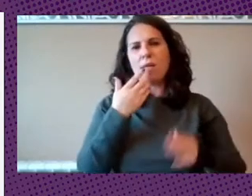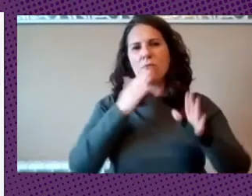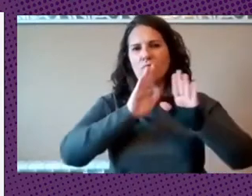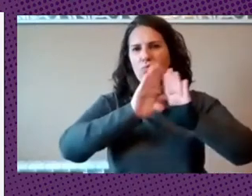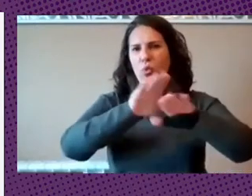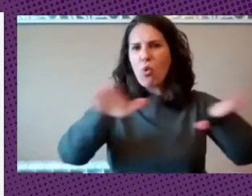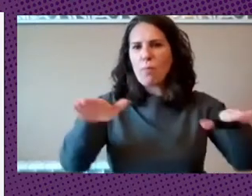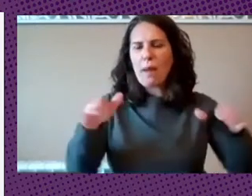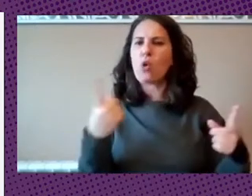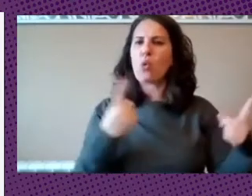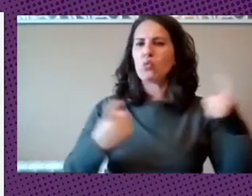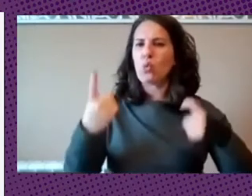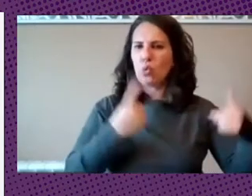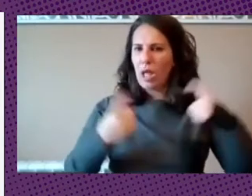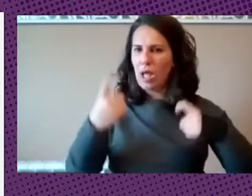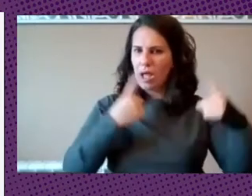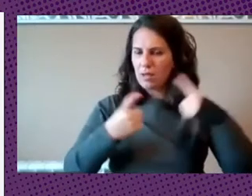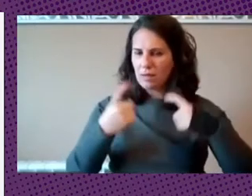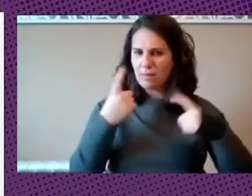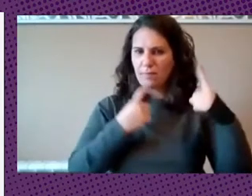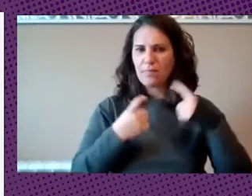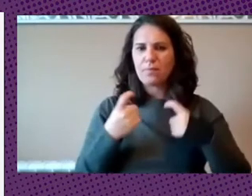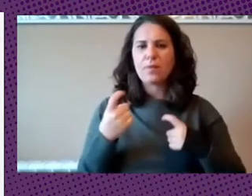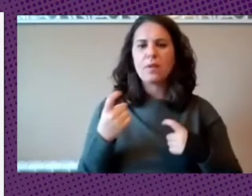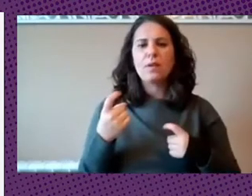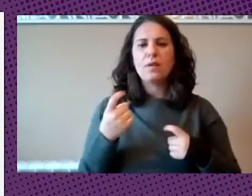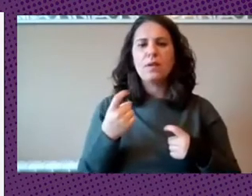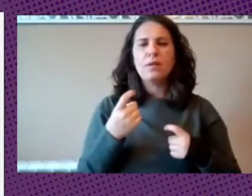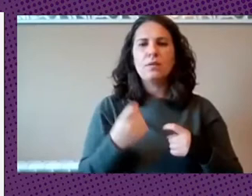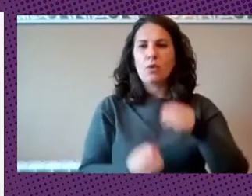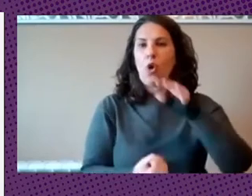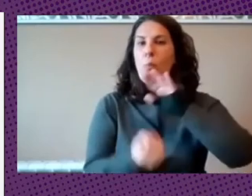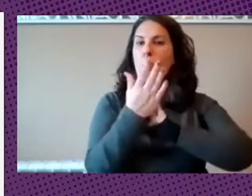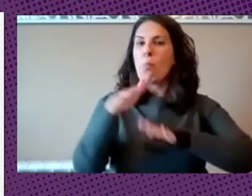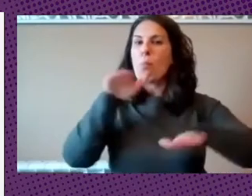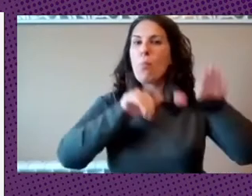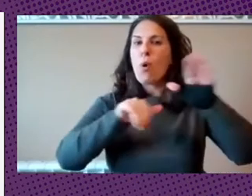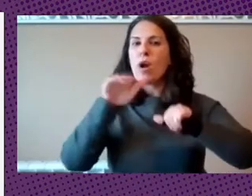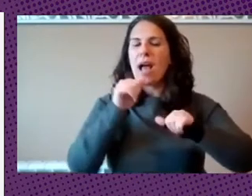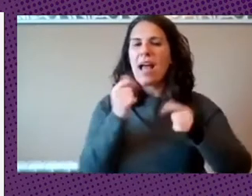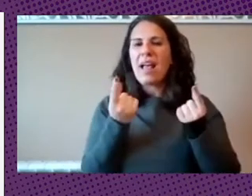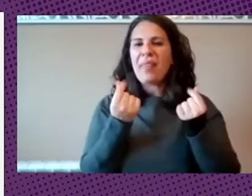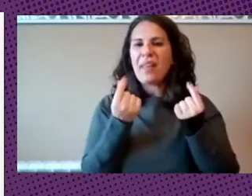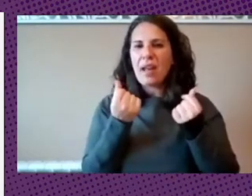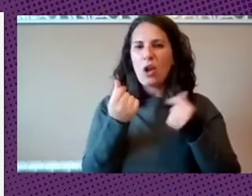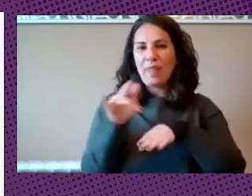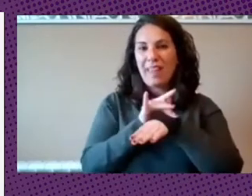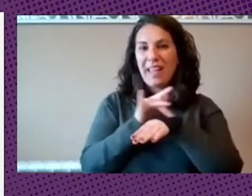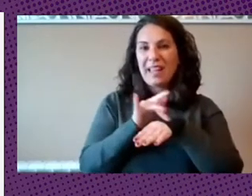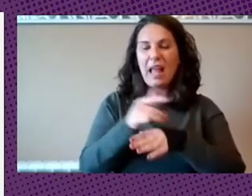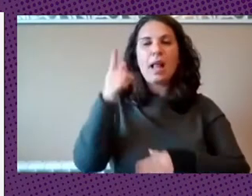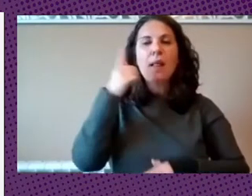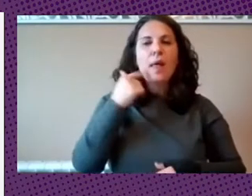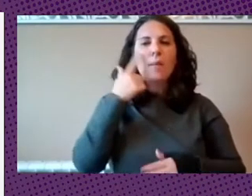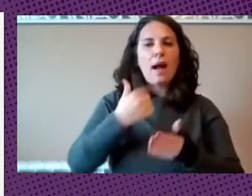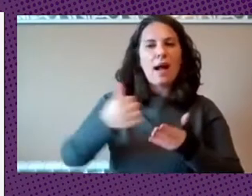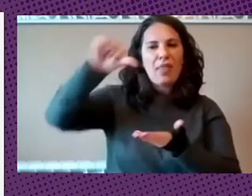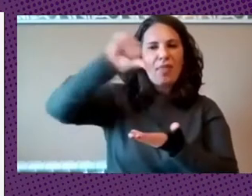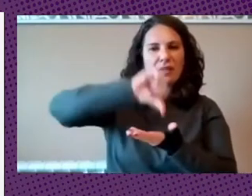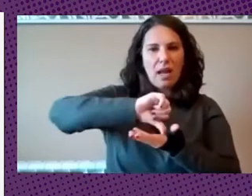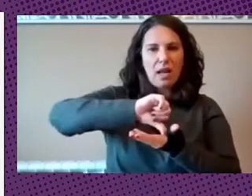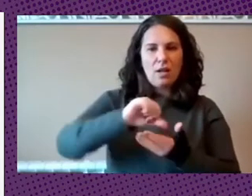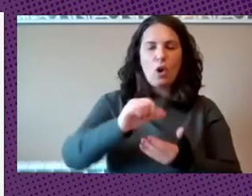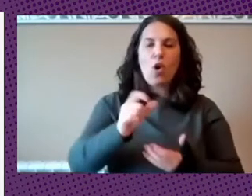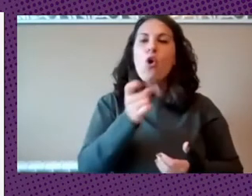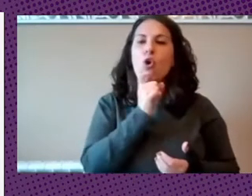de Europa convocando a un marco de dinero digital de banca central ¿no? ¿cómo sería? ¿cómo deberían